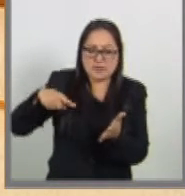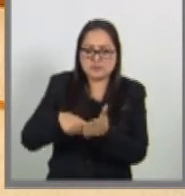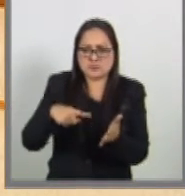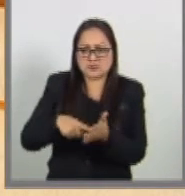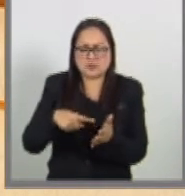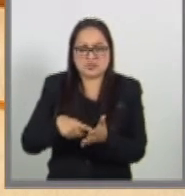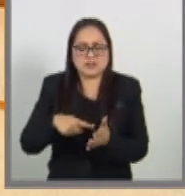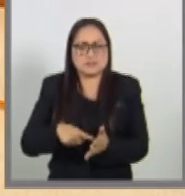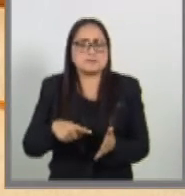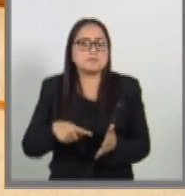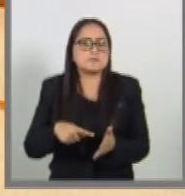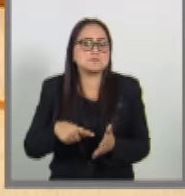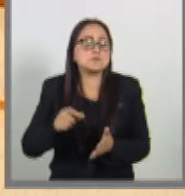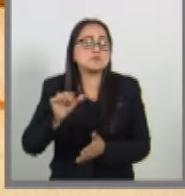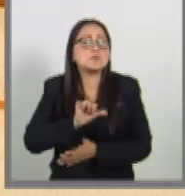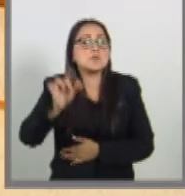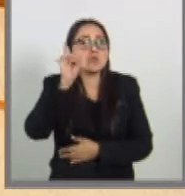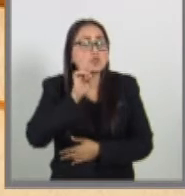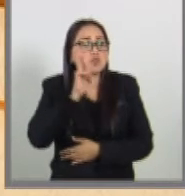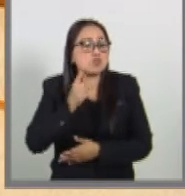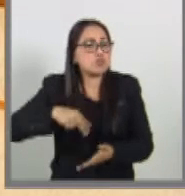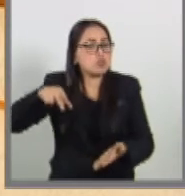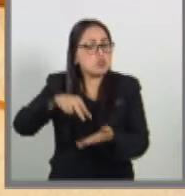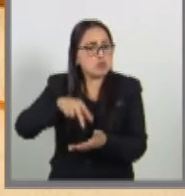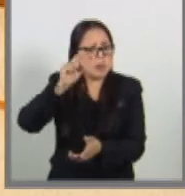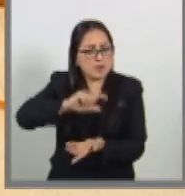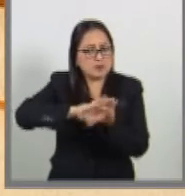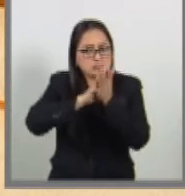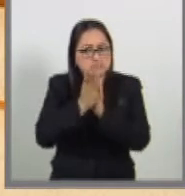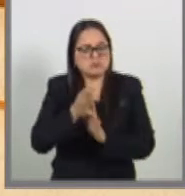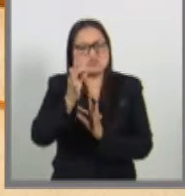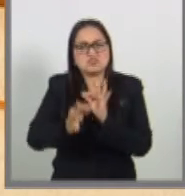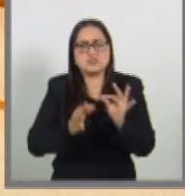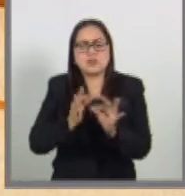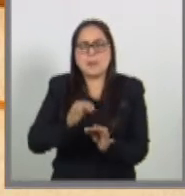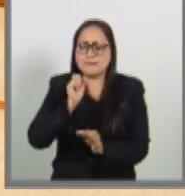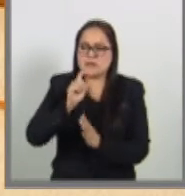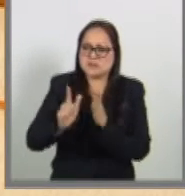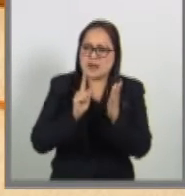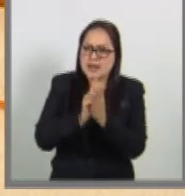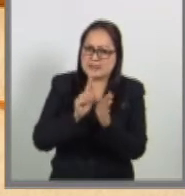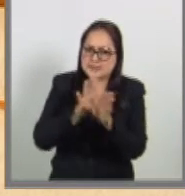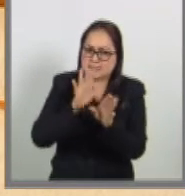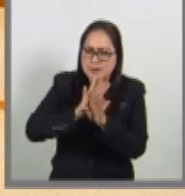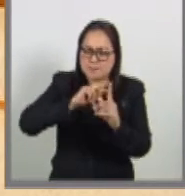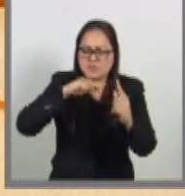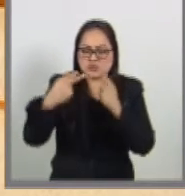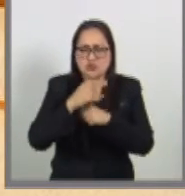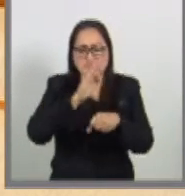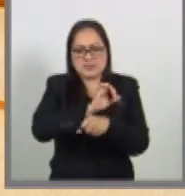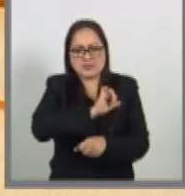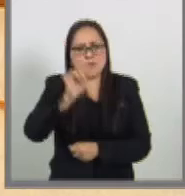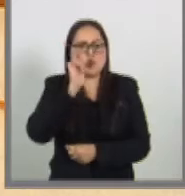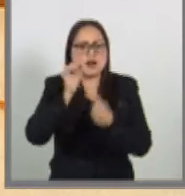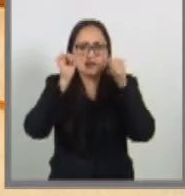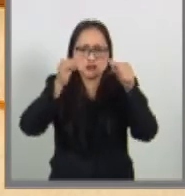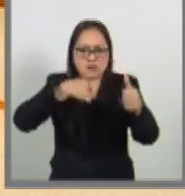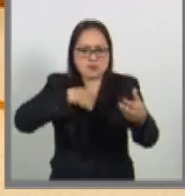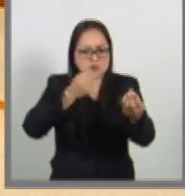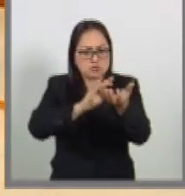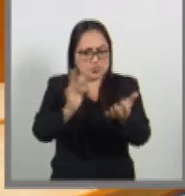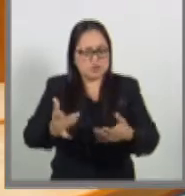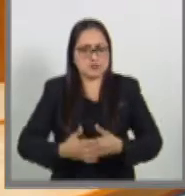con la presencia de las mujeres, pues también transitamos en que las reformas tengan una perspectiva de género. Muchas gracias por su atención.